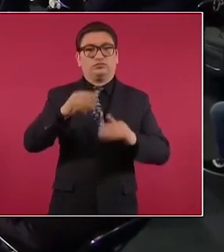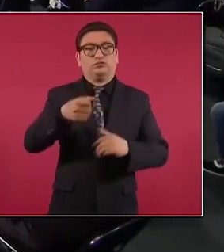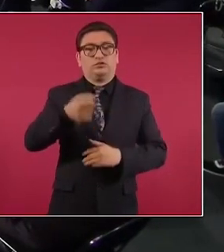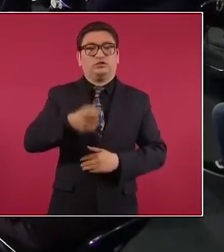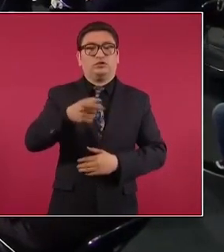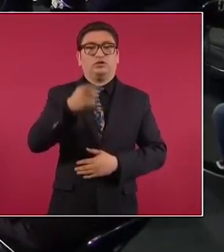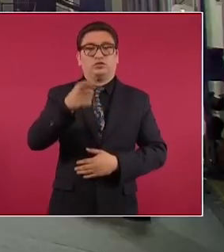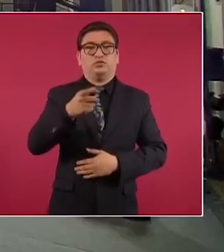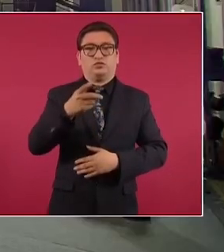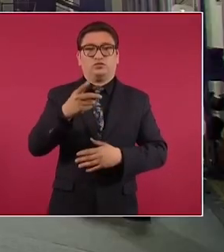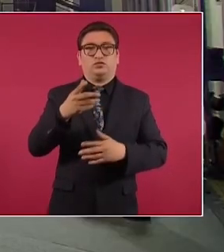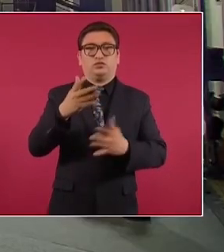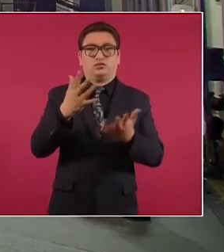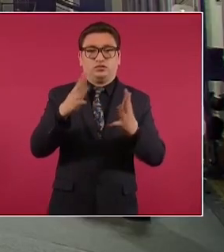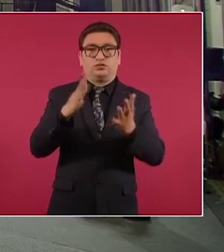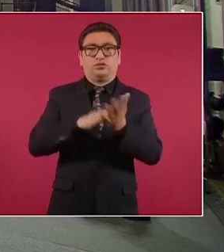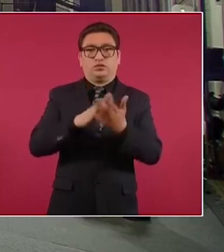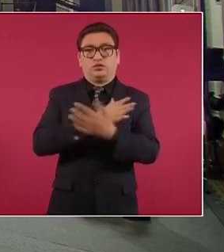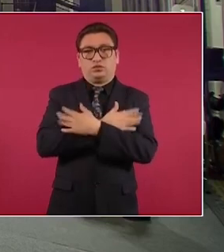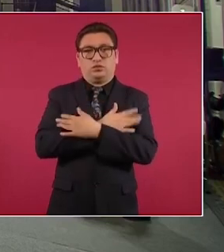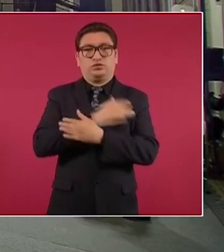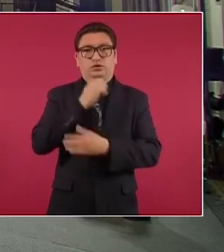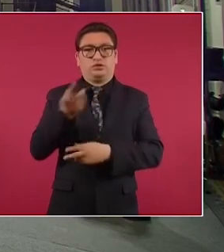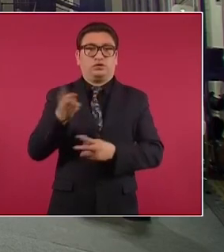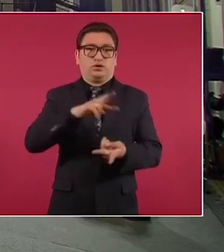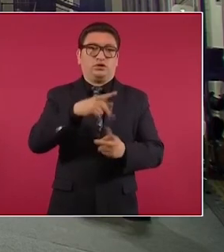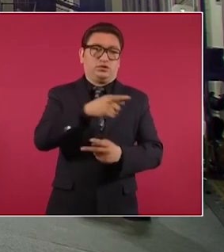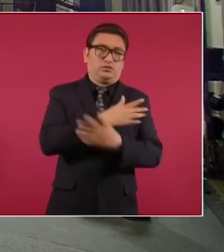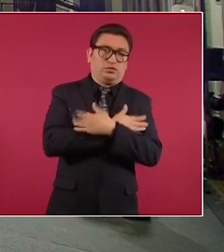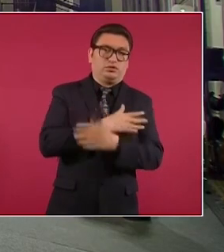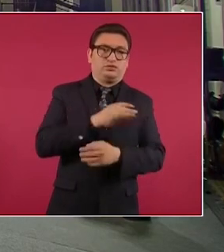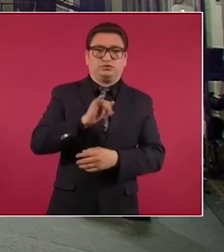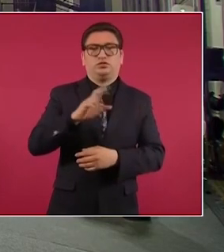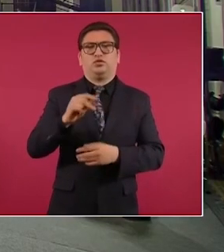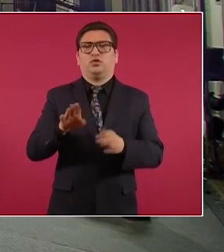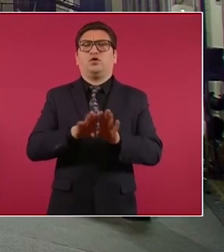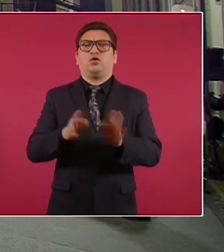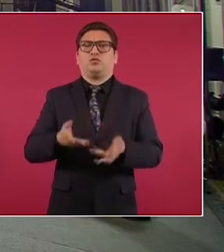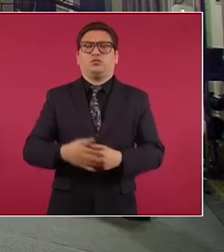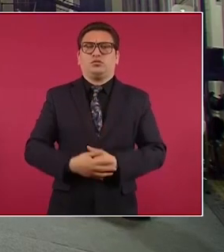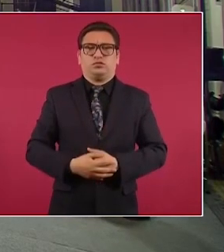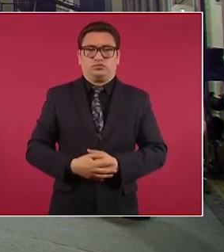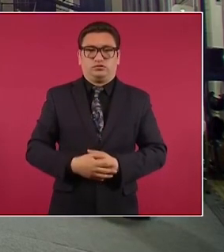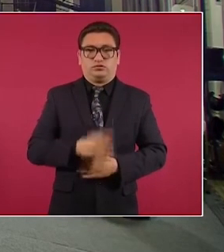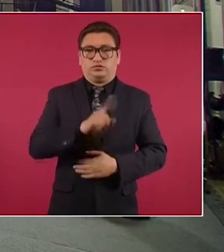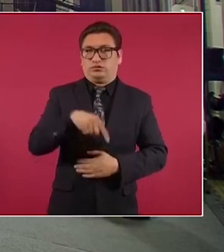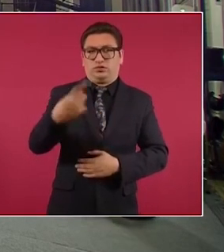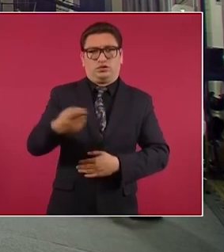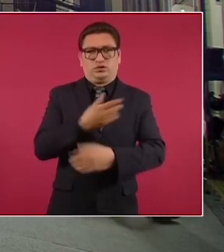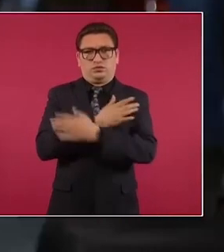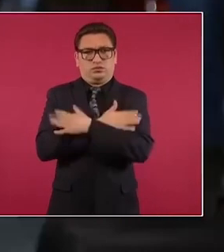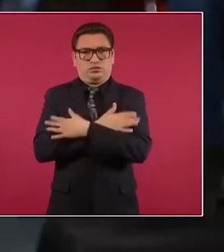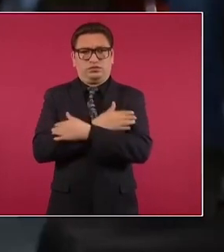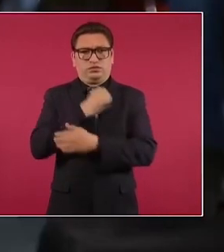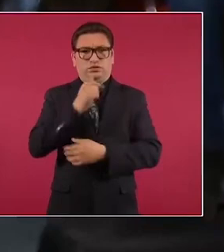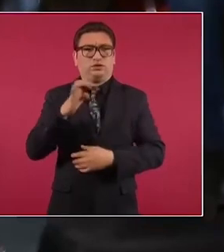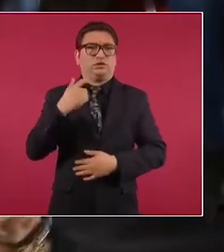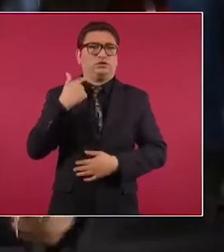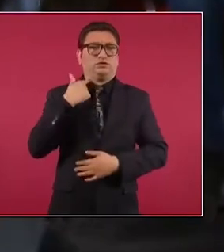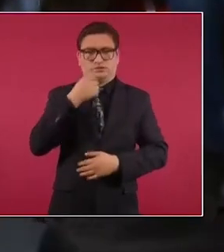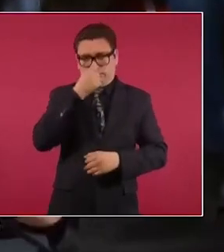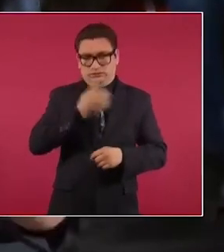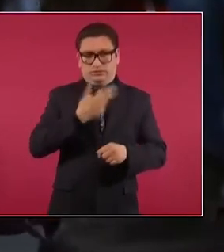usted aplaude y no la abraza y por ejemplo ella si lo abraza usted no abrazó a la ex secretaria